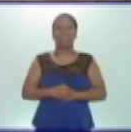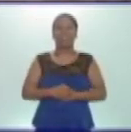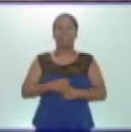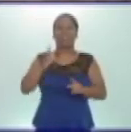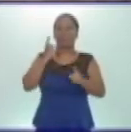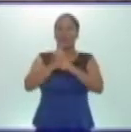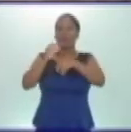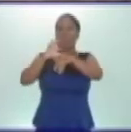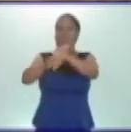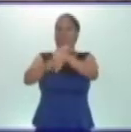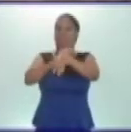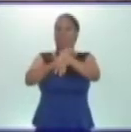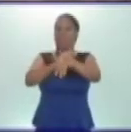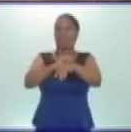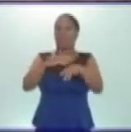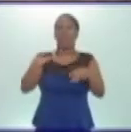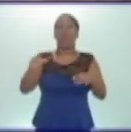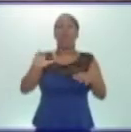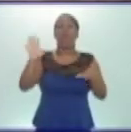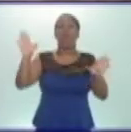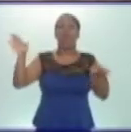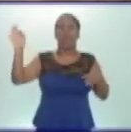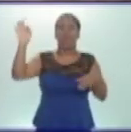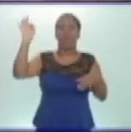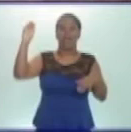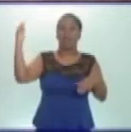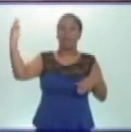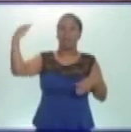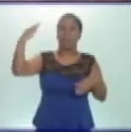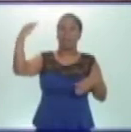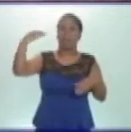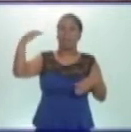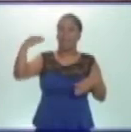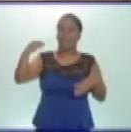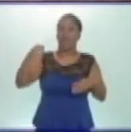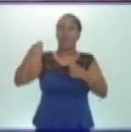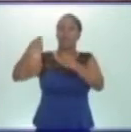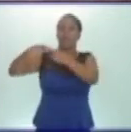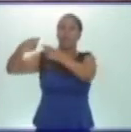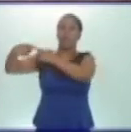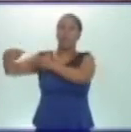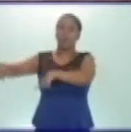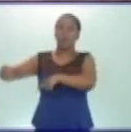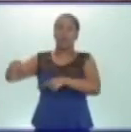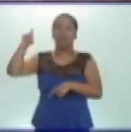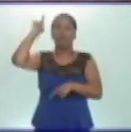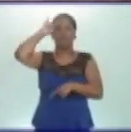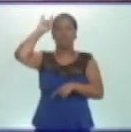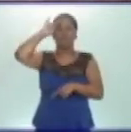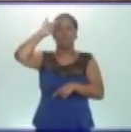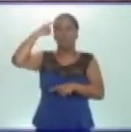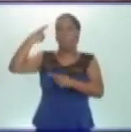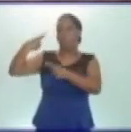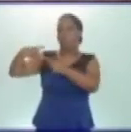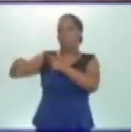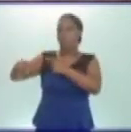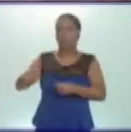carnes, aves, pescados, huevos, lácteos y derivados.